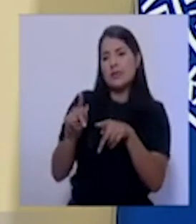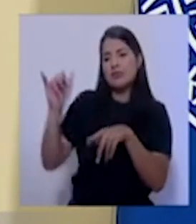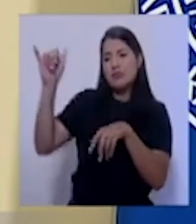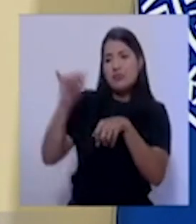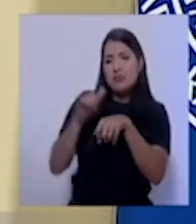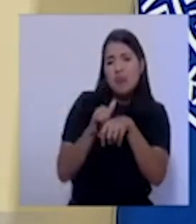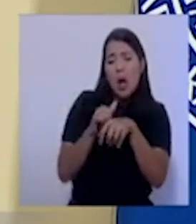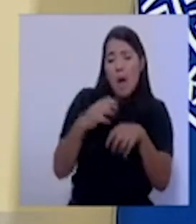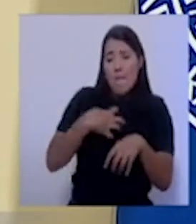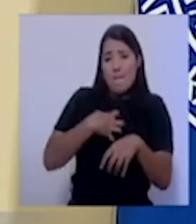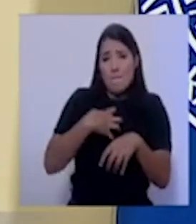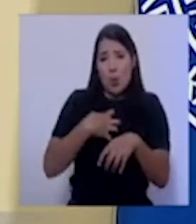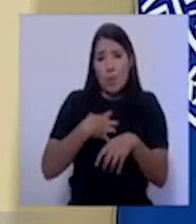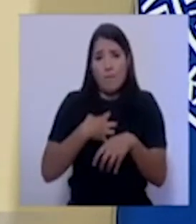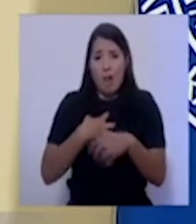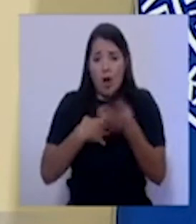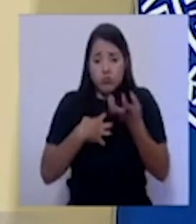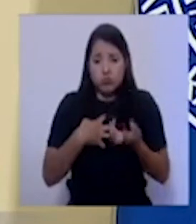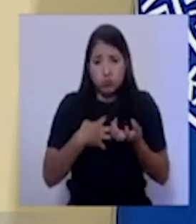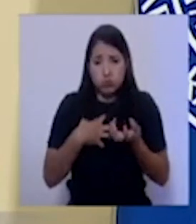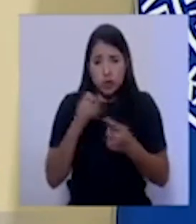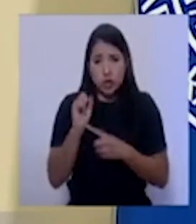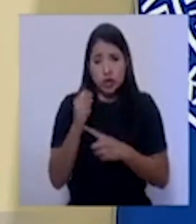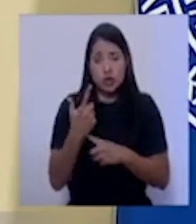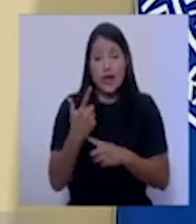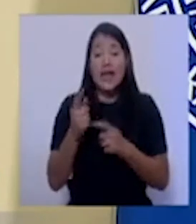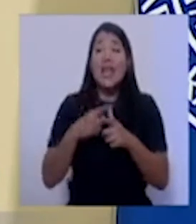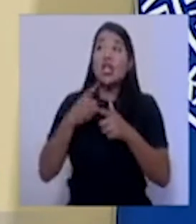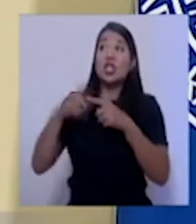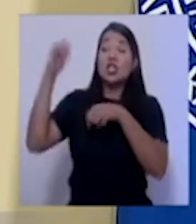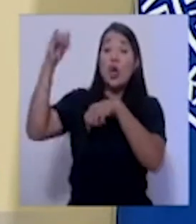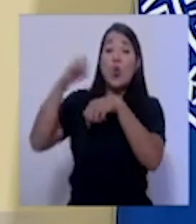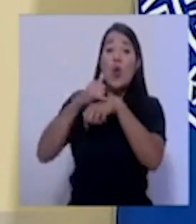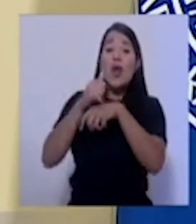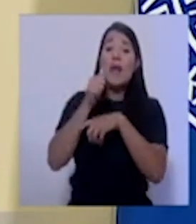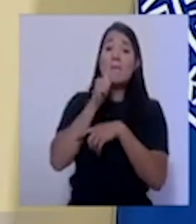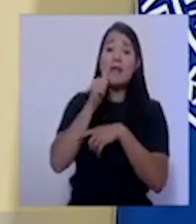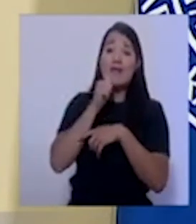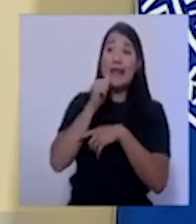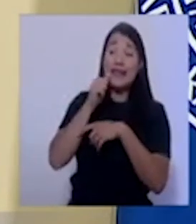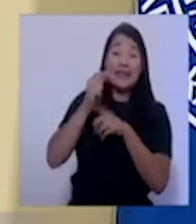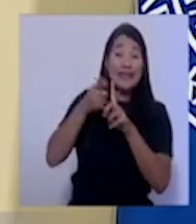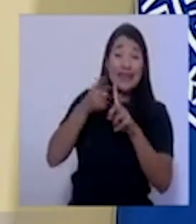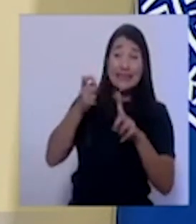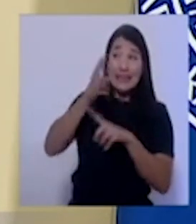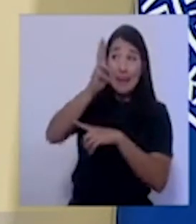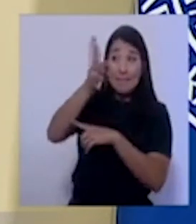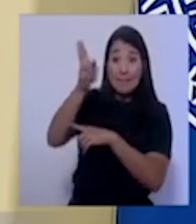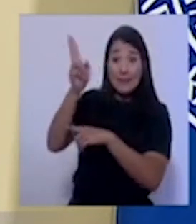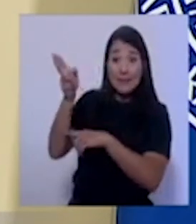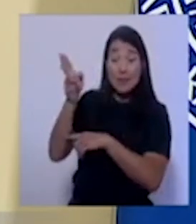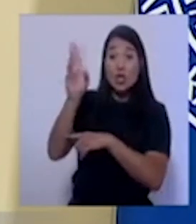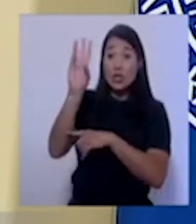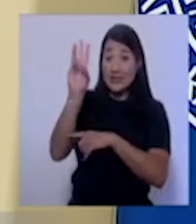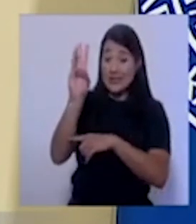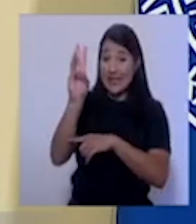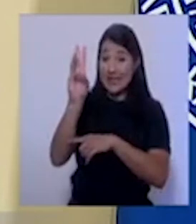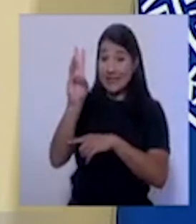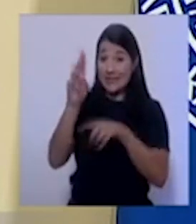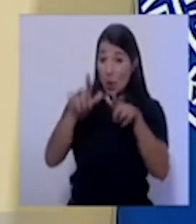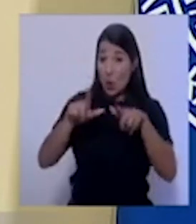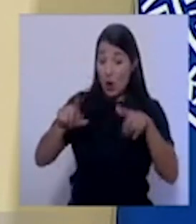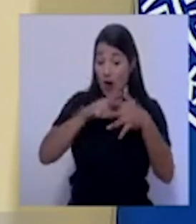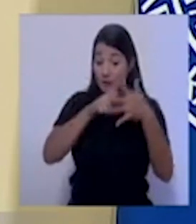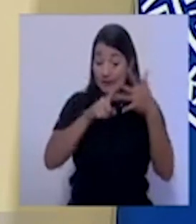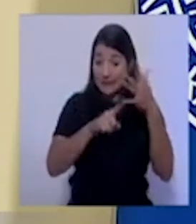y sin duda que los vuelos privados provenientes de esos mismos seis estados se estarían permitiendo bajo las mismas condiciones